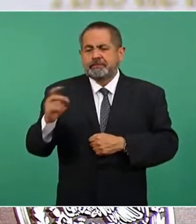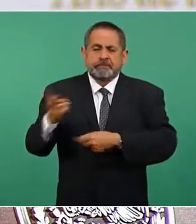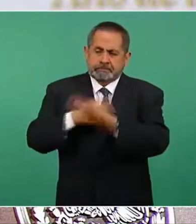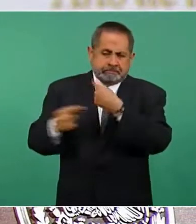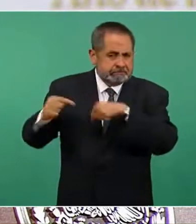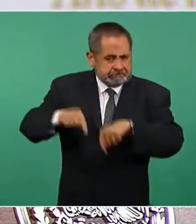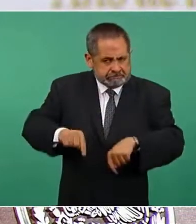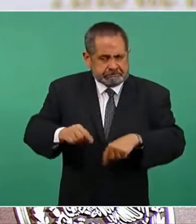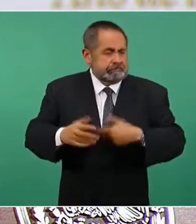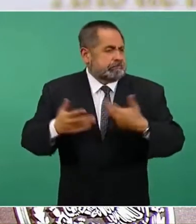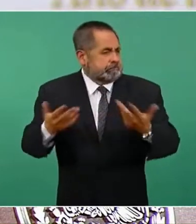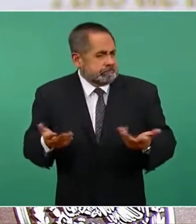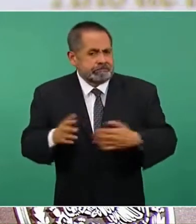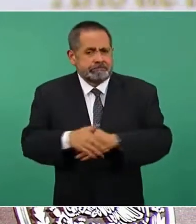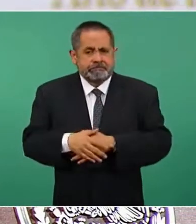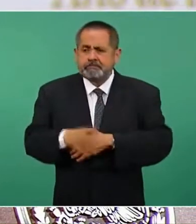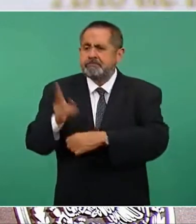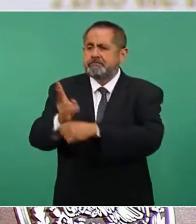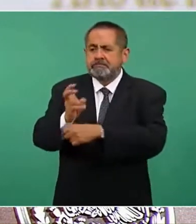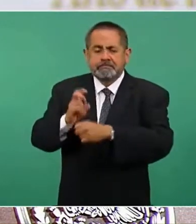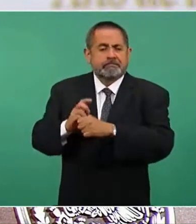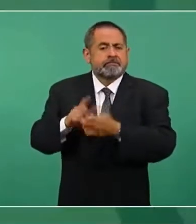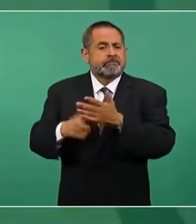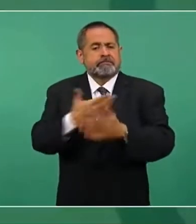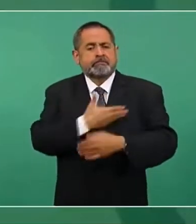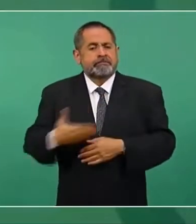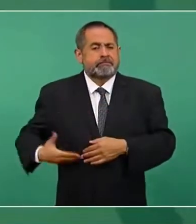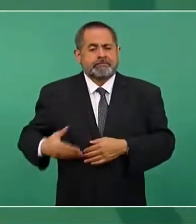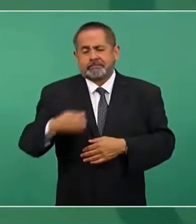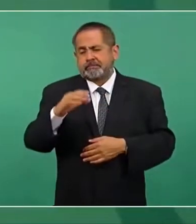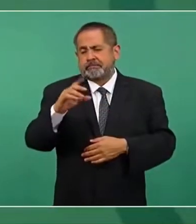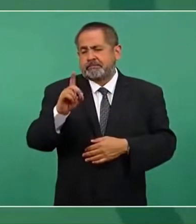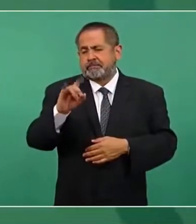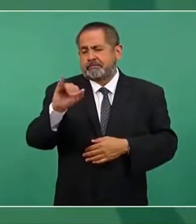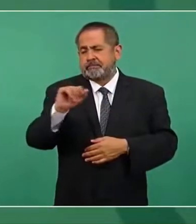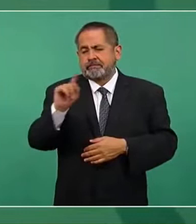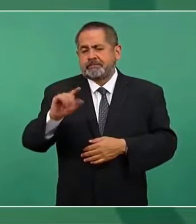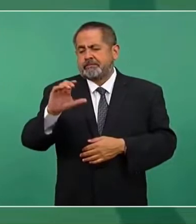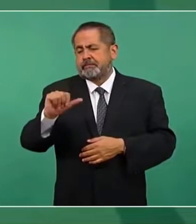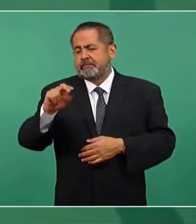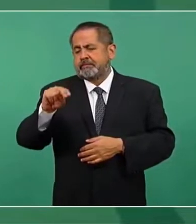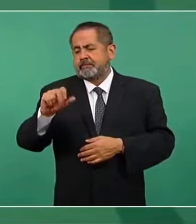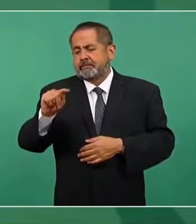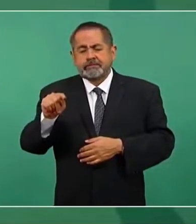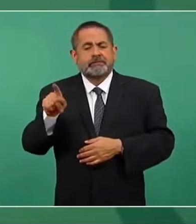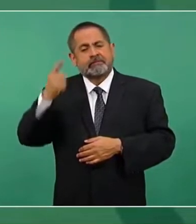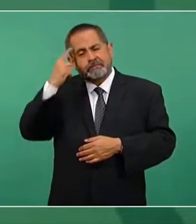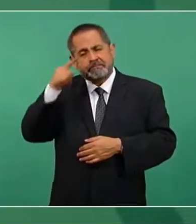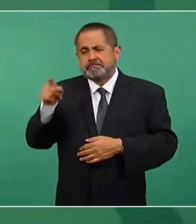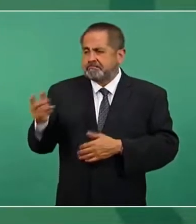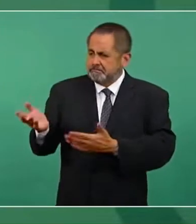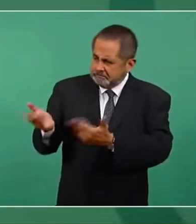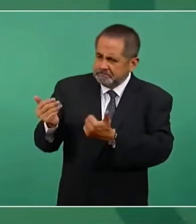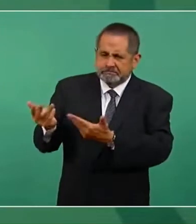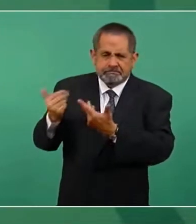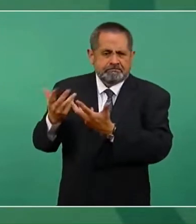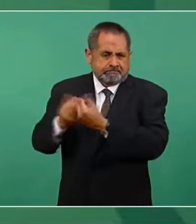al presidente Díaz-Canel a la celebración